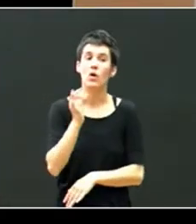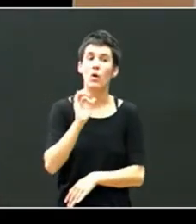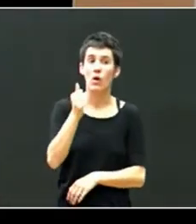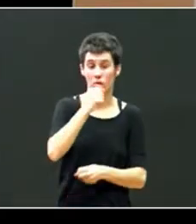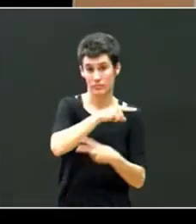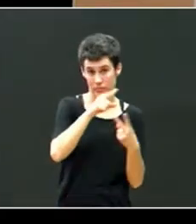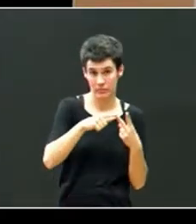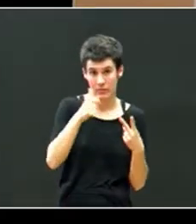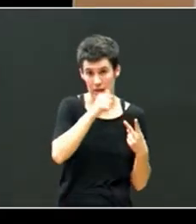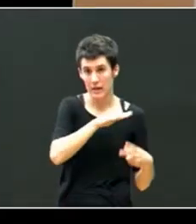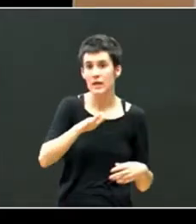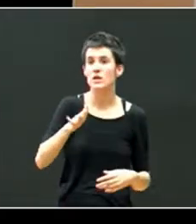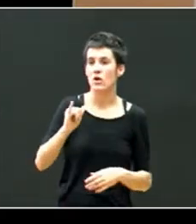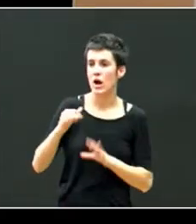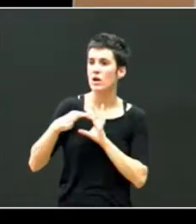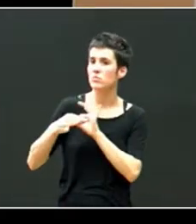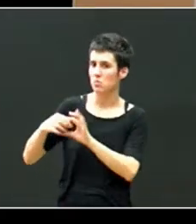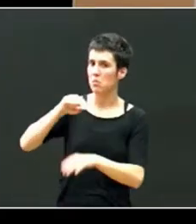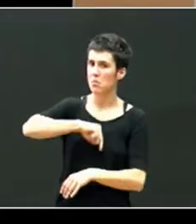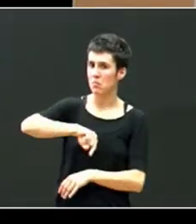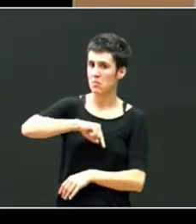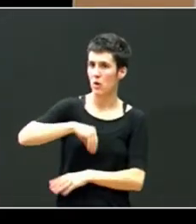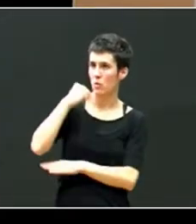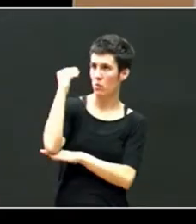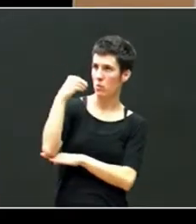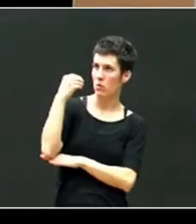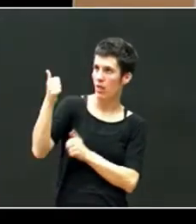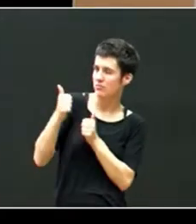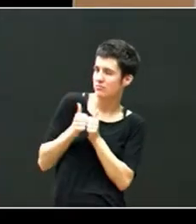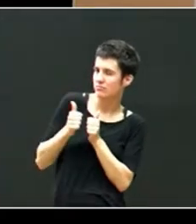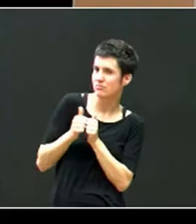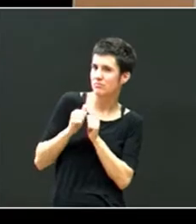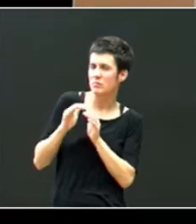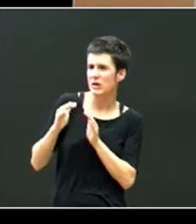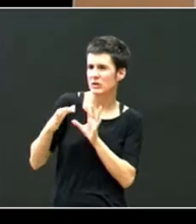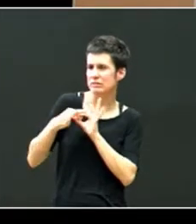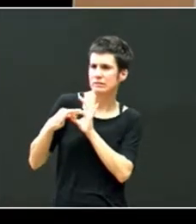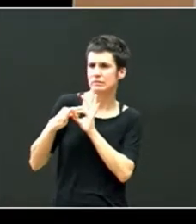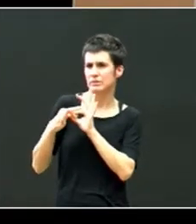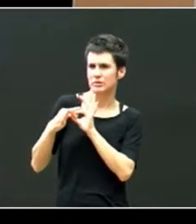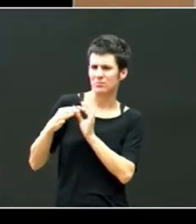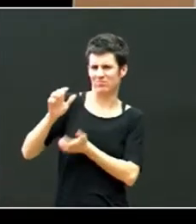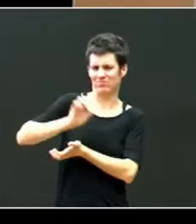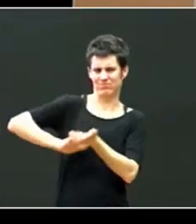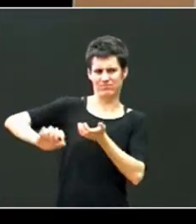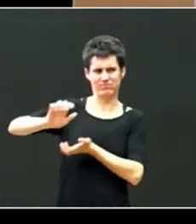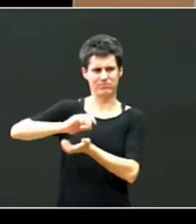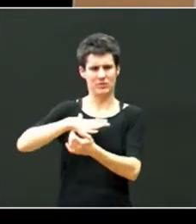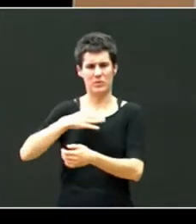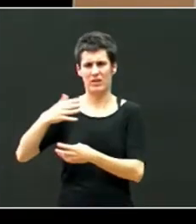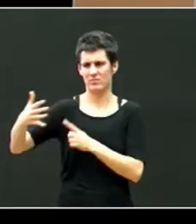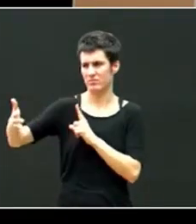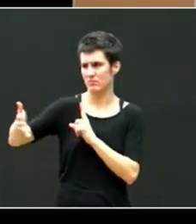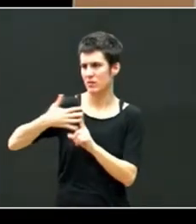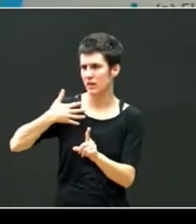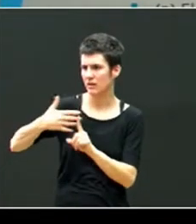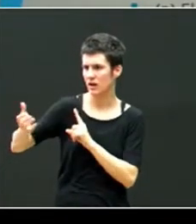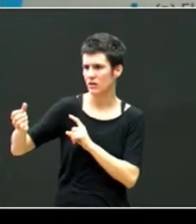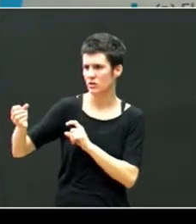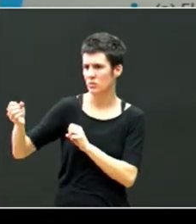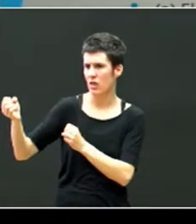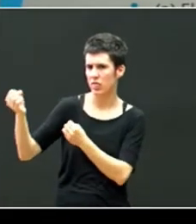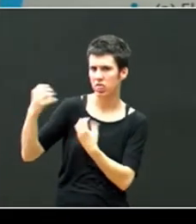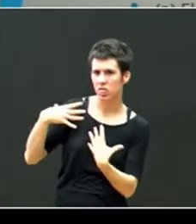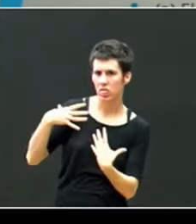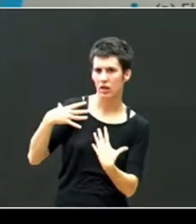establecer una relación de apego temprana con su cuidador pero esta relación está muy perturbada porque se ha dado un maltrato un abandono extremo